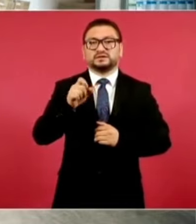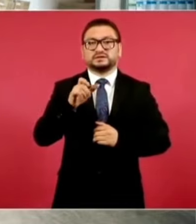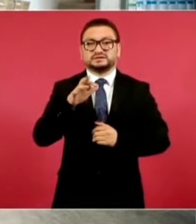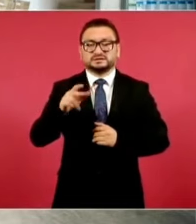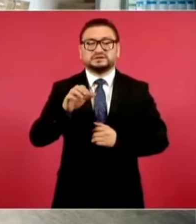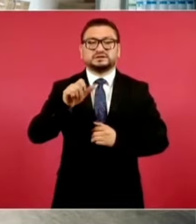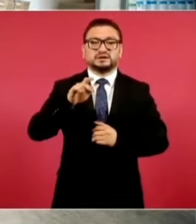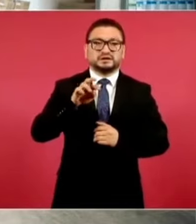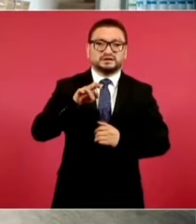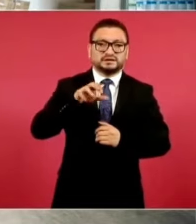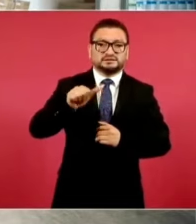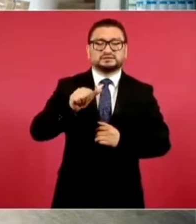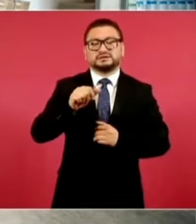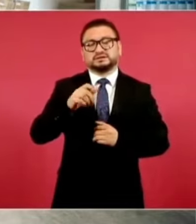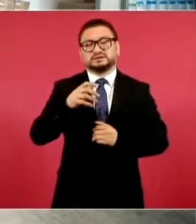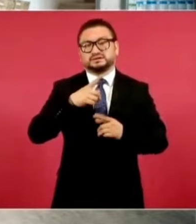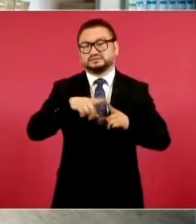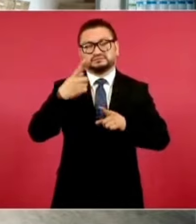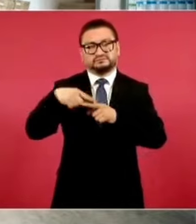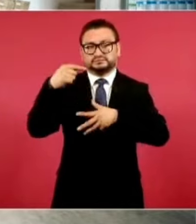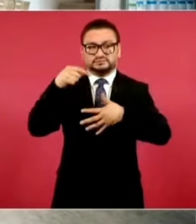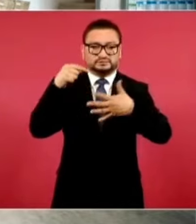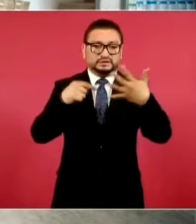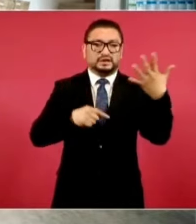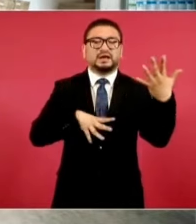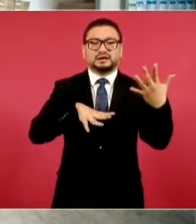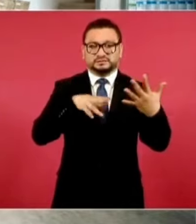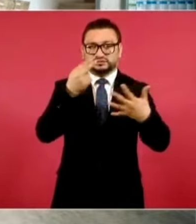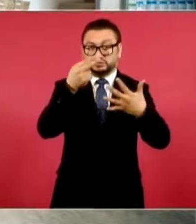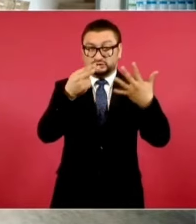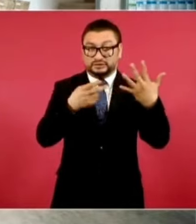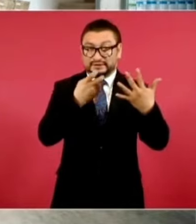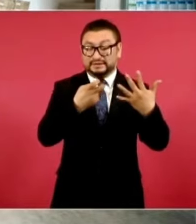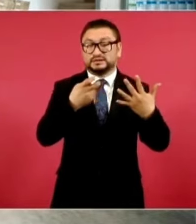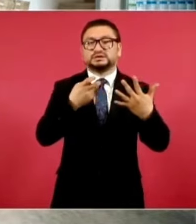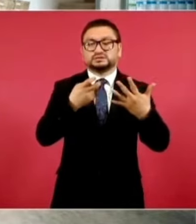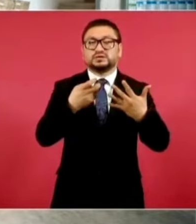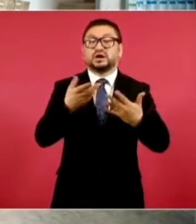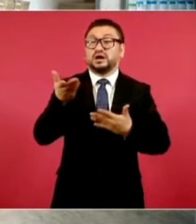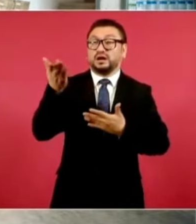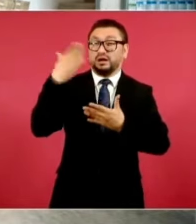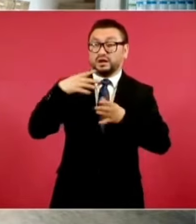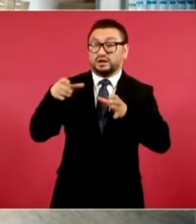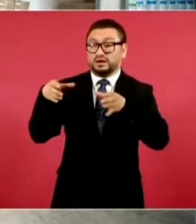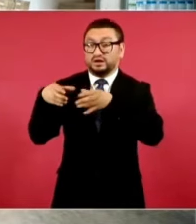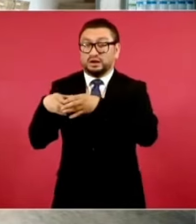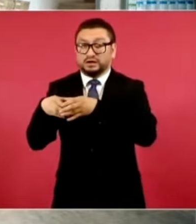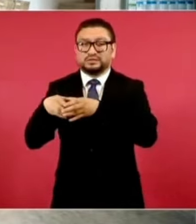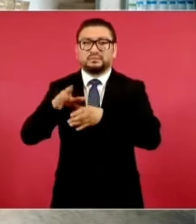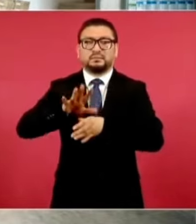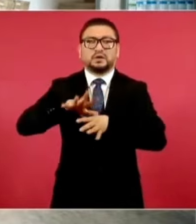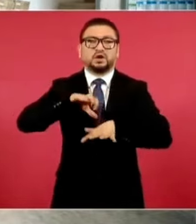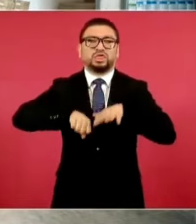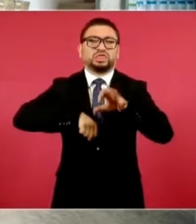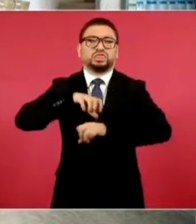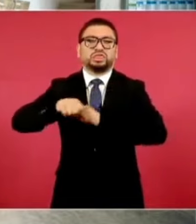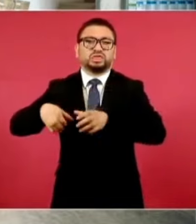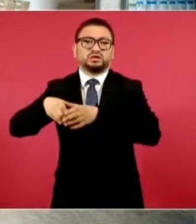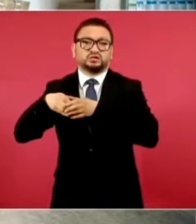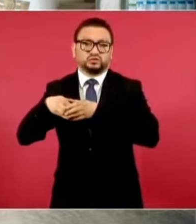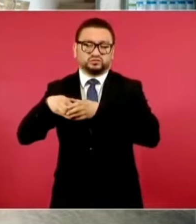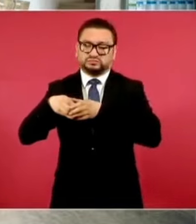Astra, Seneca y demás. Entonces, se logró no solamente romper ese casi monopolio que se tenía en los